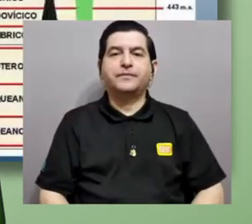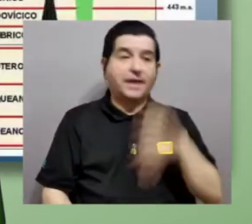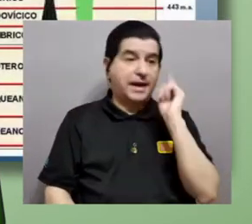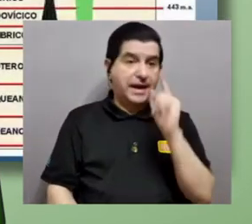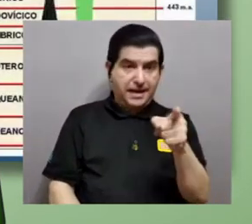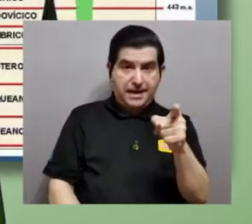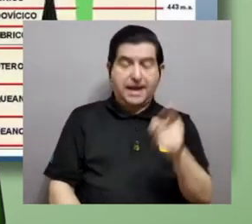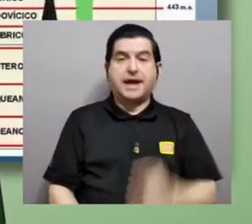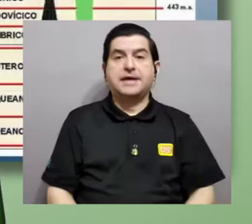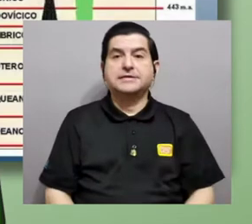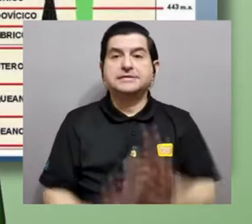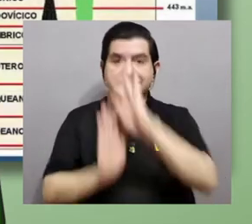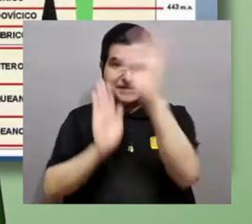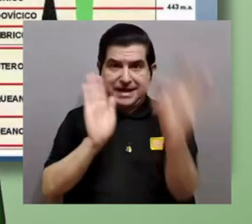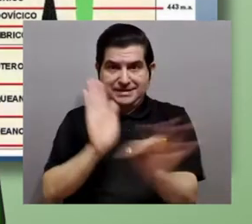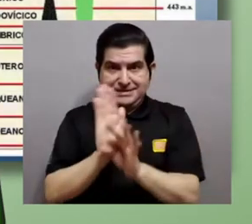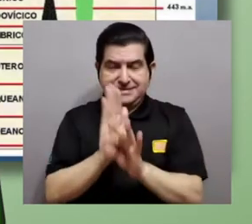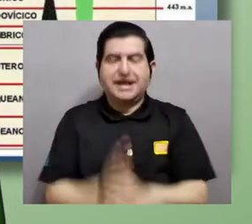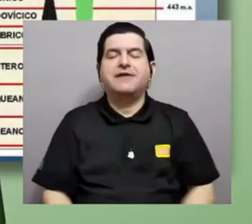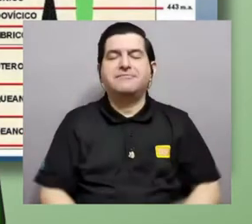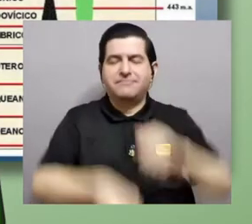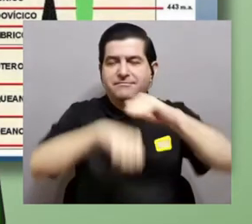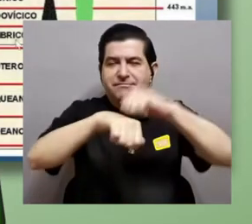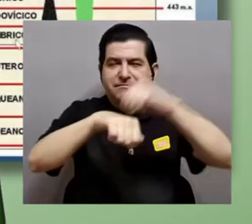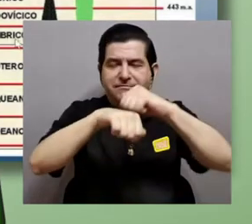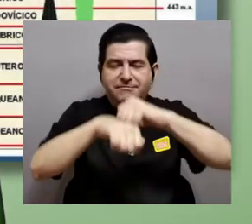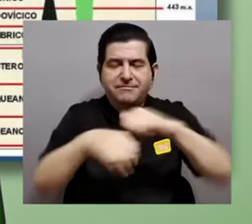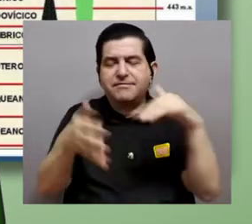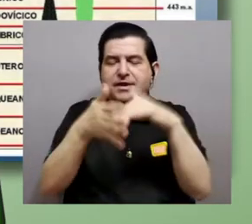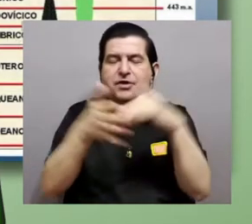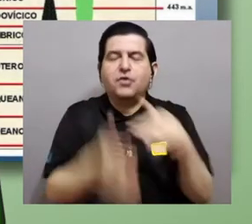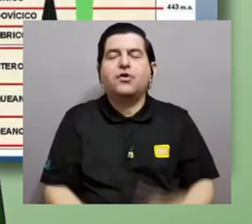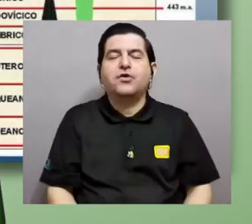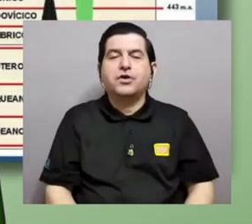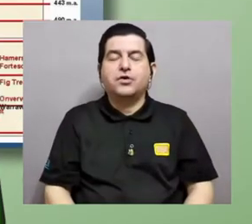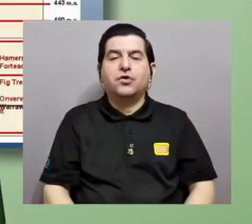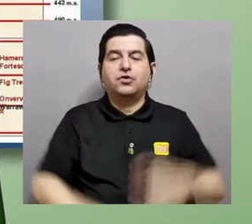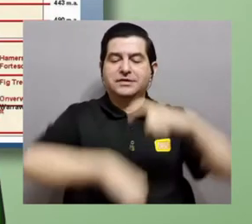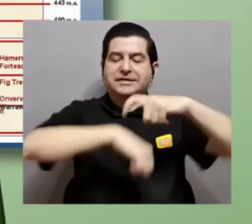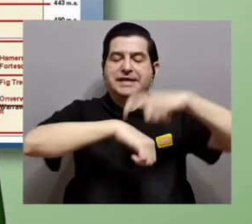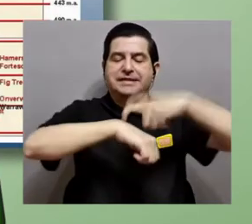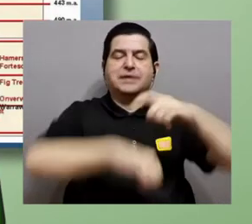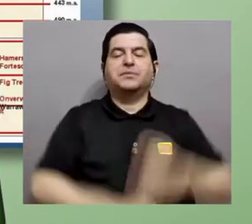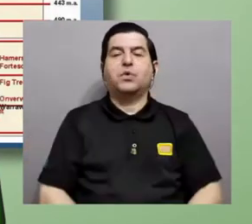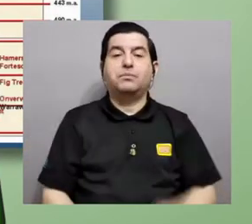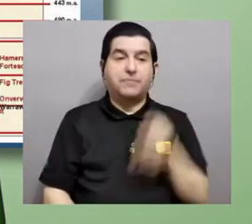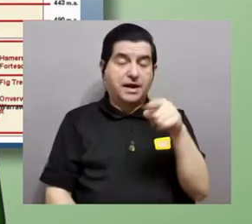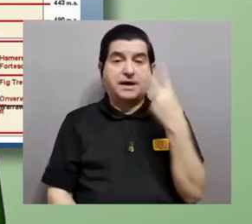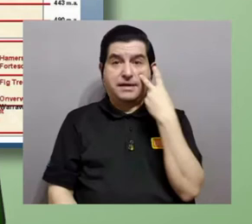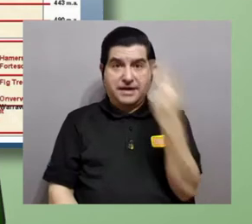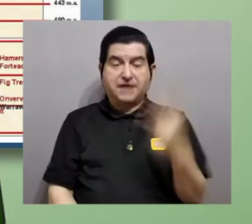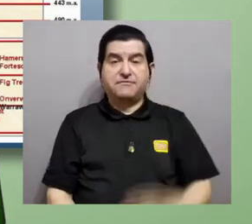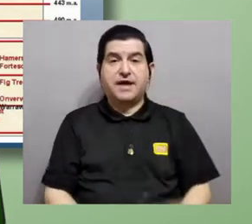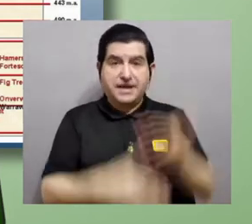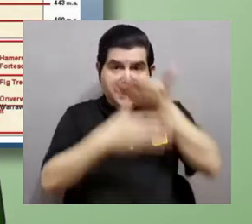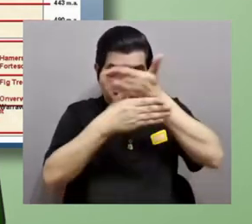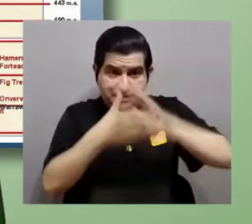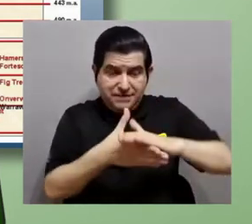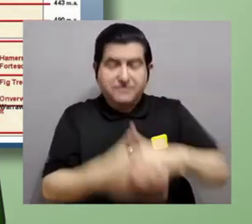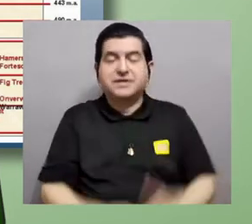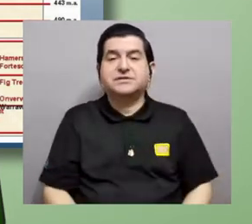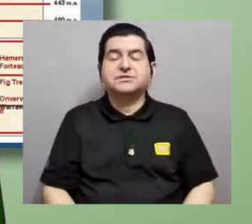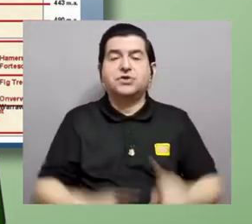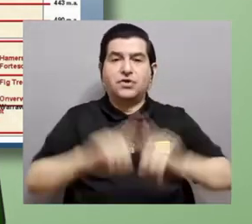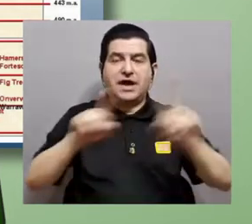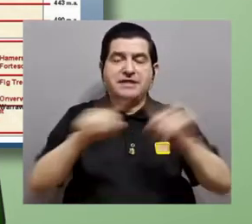Esa es una tabla geológica del tiempo, un cuadro cronostratigráfico y en este cuadro vemos las divisiones